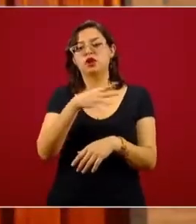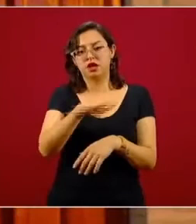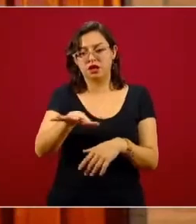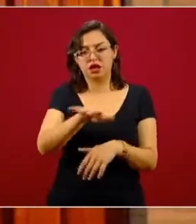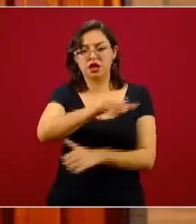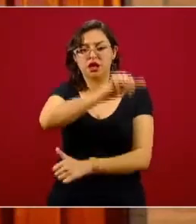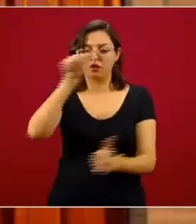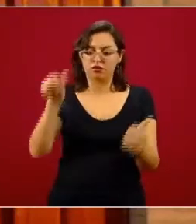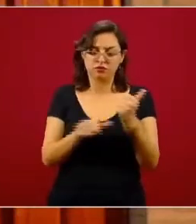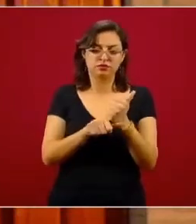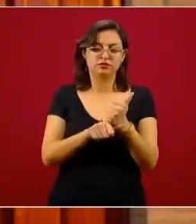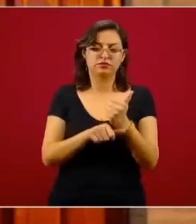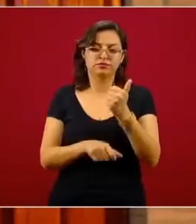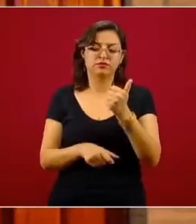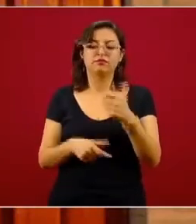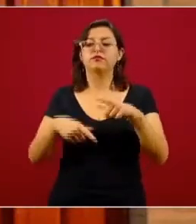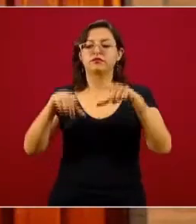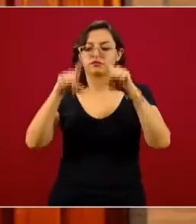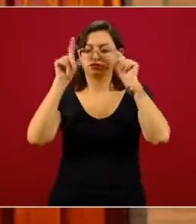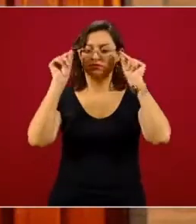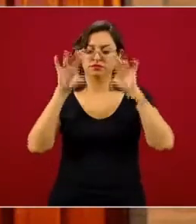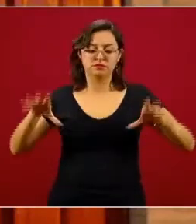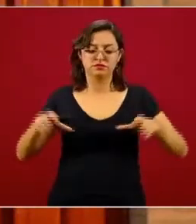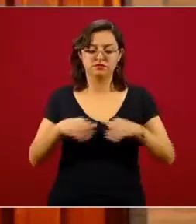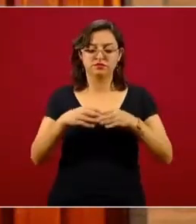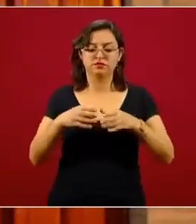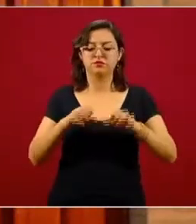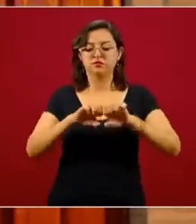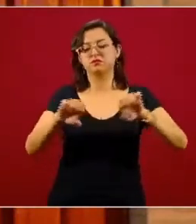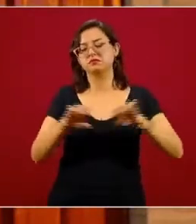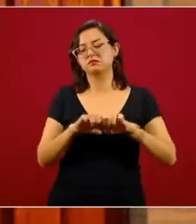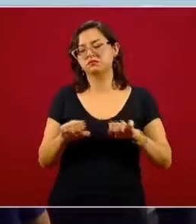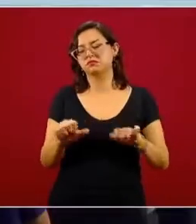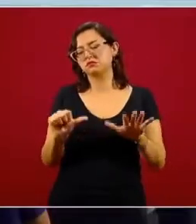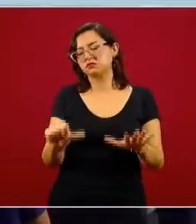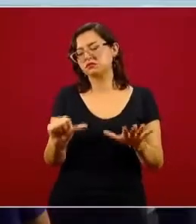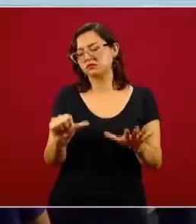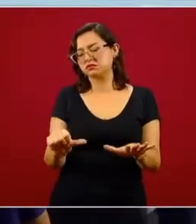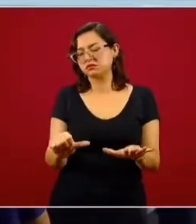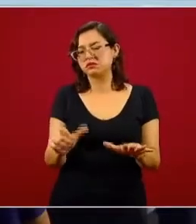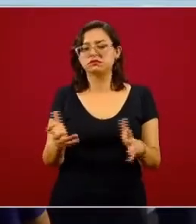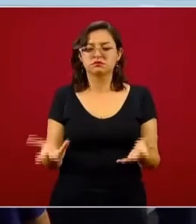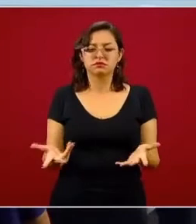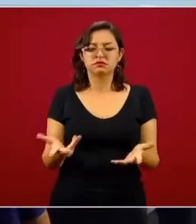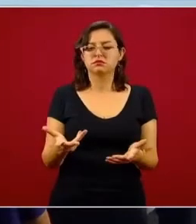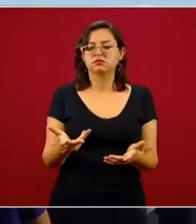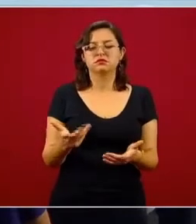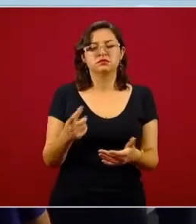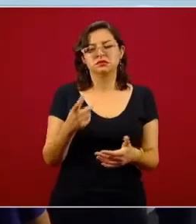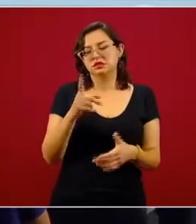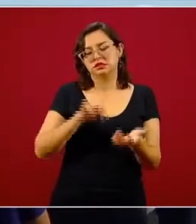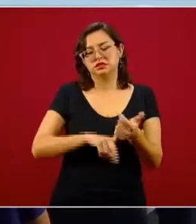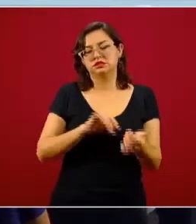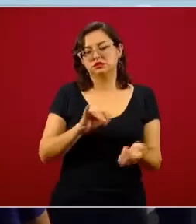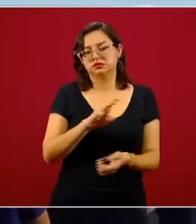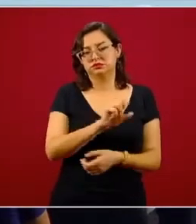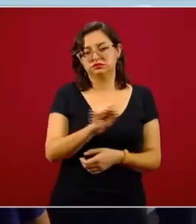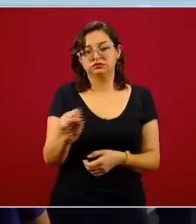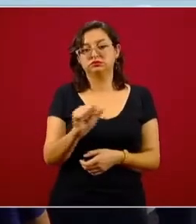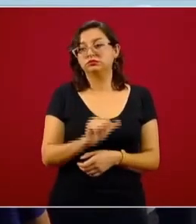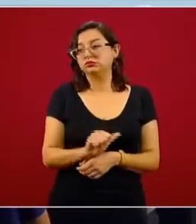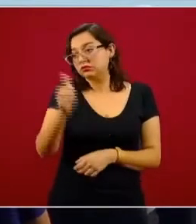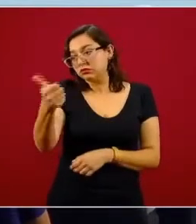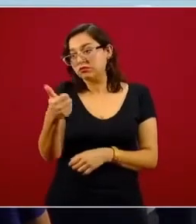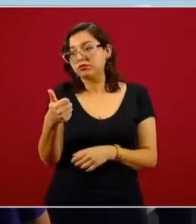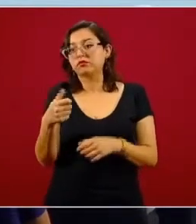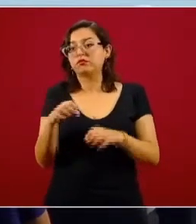Es un equipo, digo, de aproximadamente 16, estoy hablando de la conformación de un equipo COVID tradicional del Seguro Social, hay instituciones que